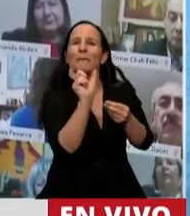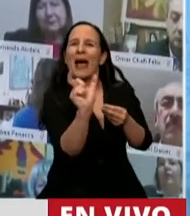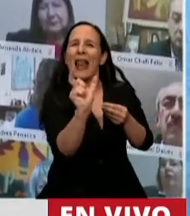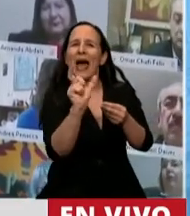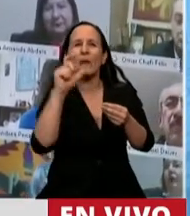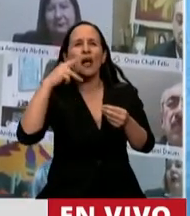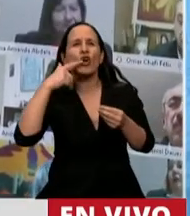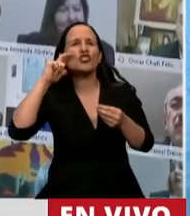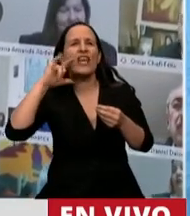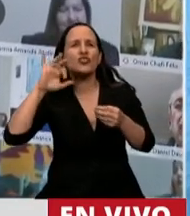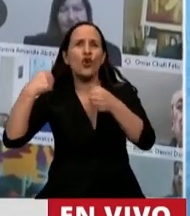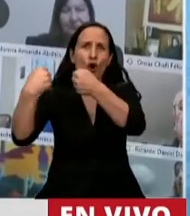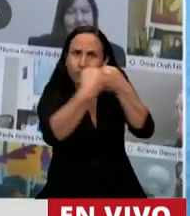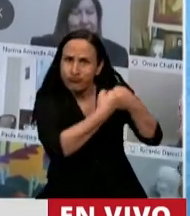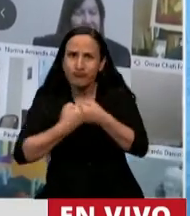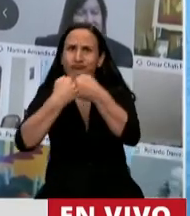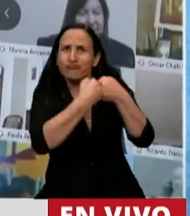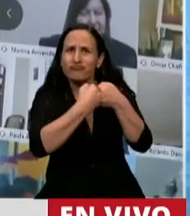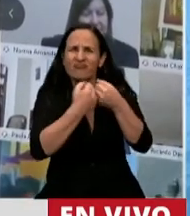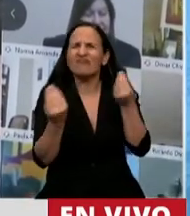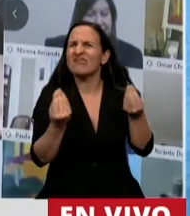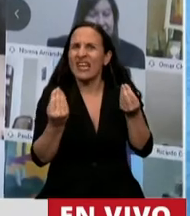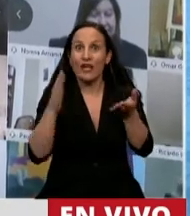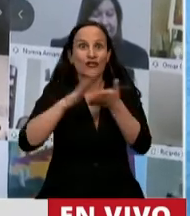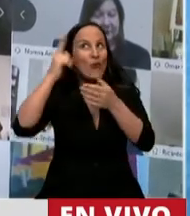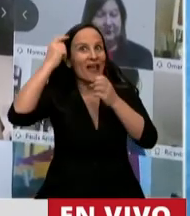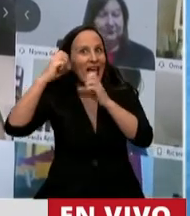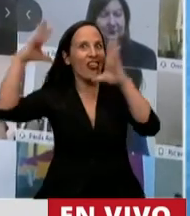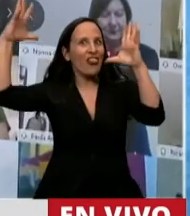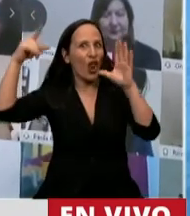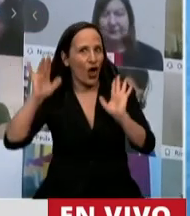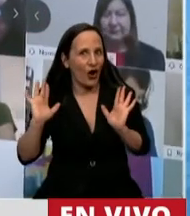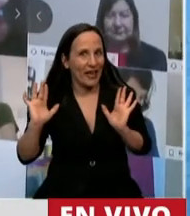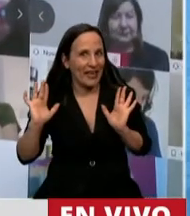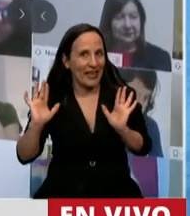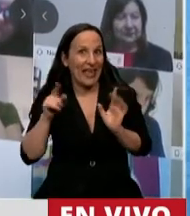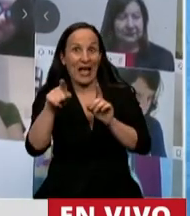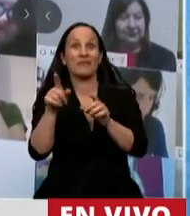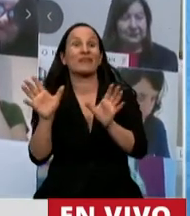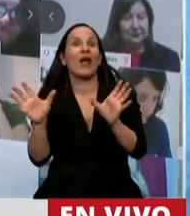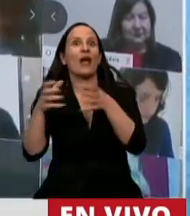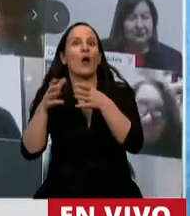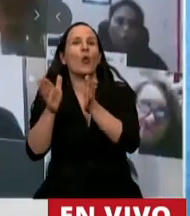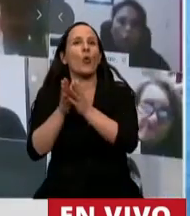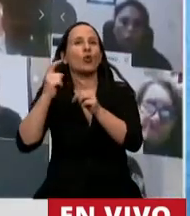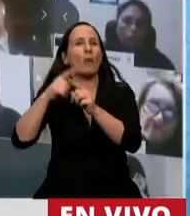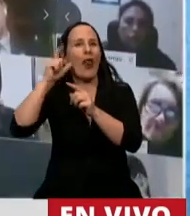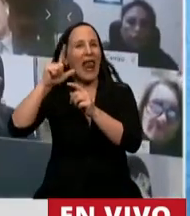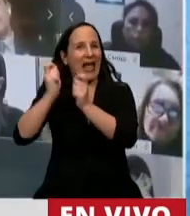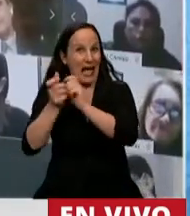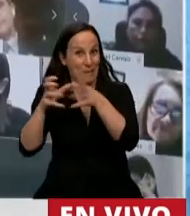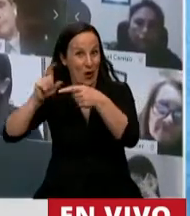seguramente tiene que ver con el posicionamiento ideológico que han defendido históricamente la gente de Juntos por el Cambio. El